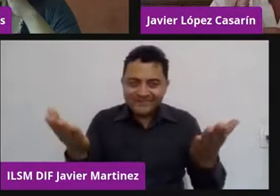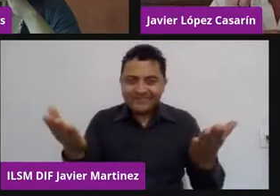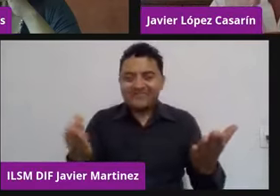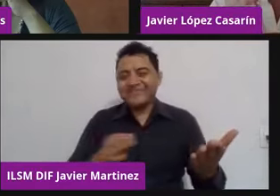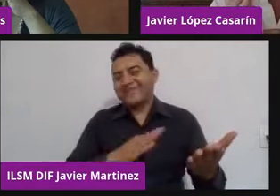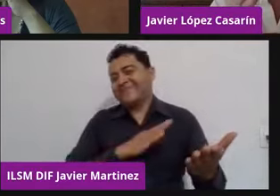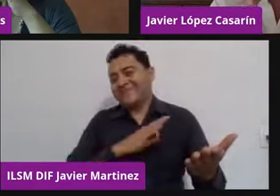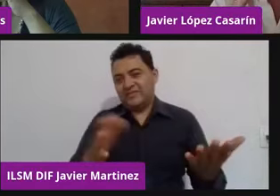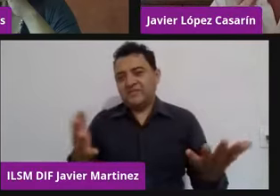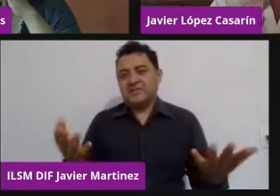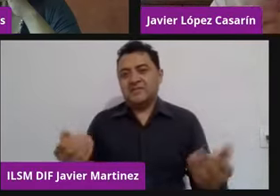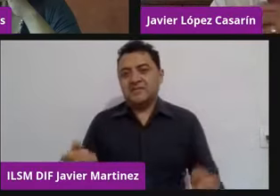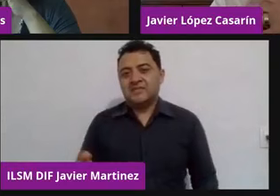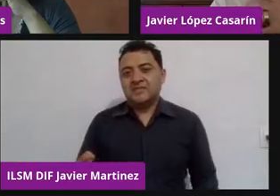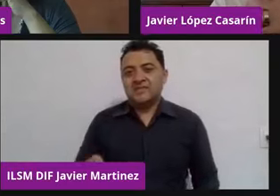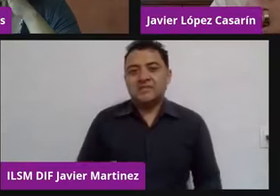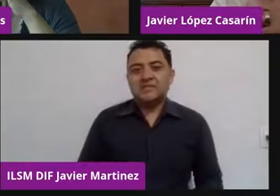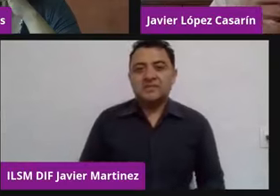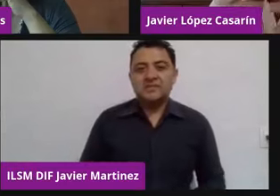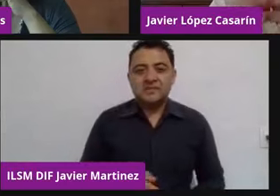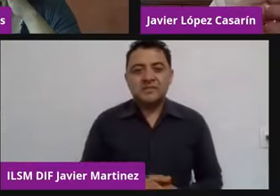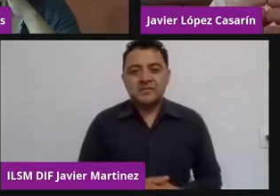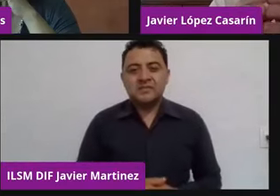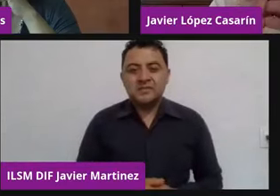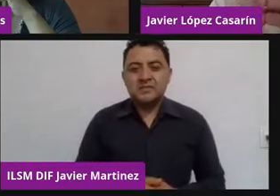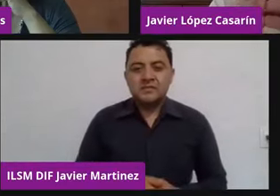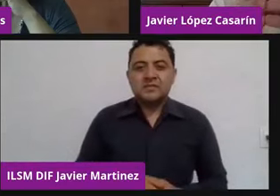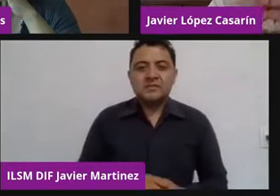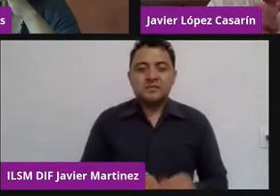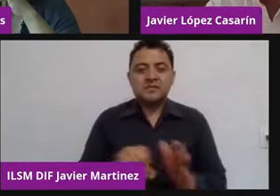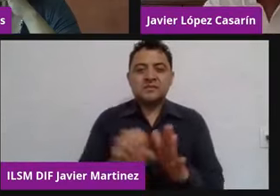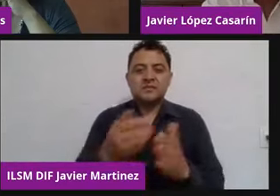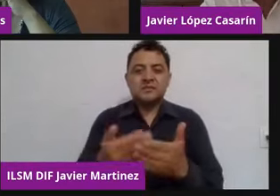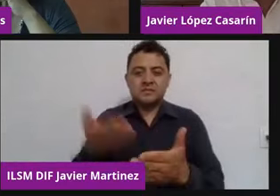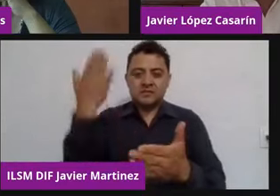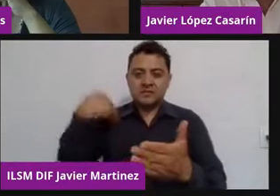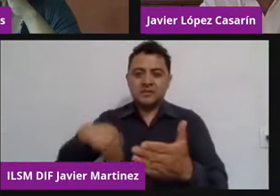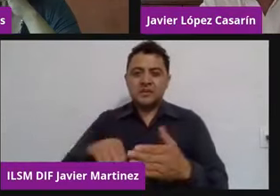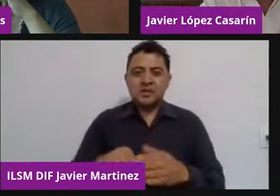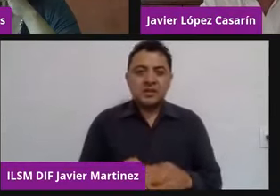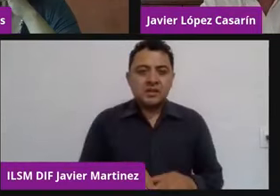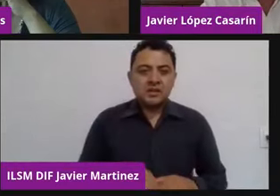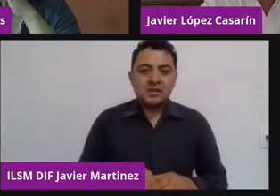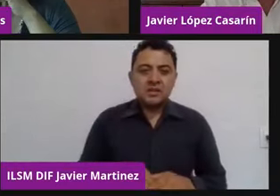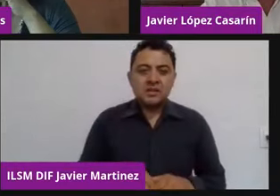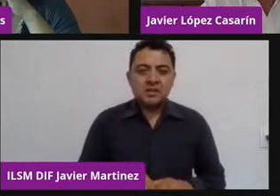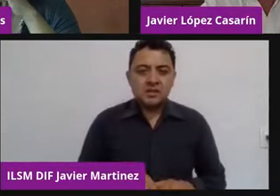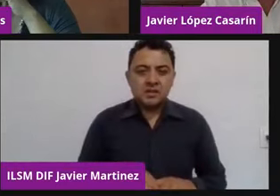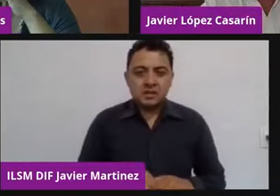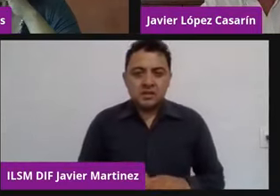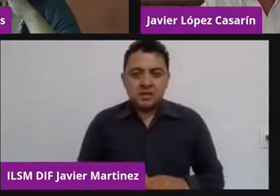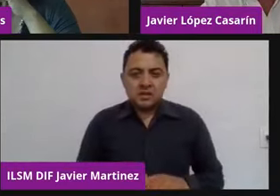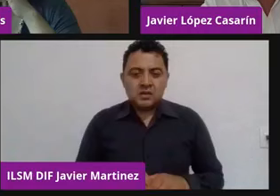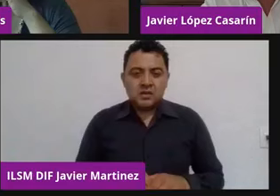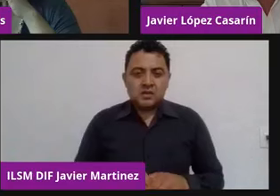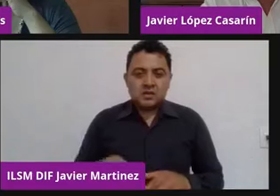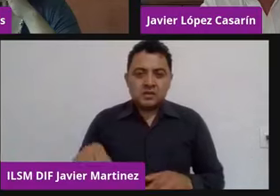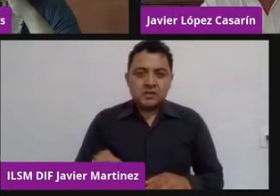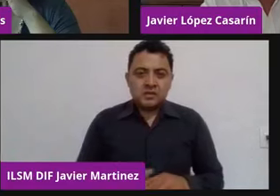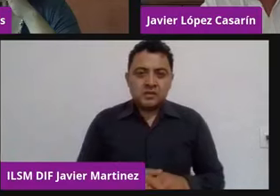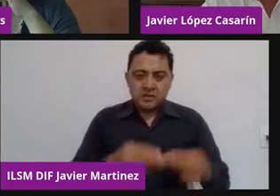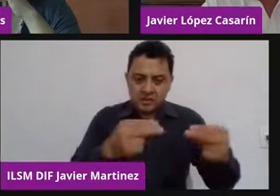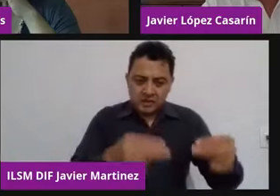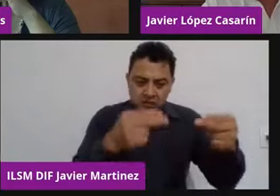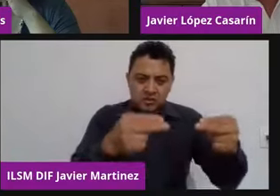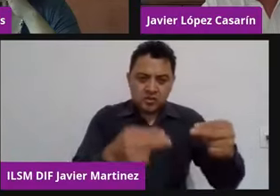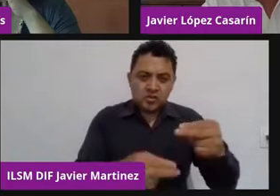lo que te dicen que vas a encontrar en un anuncio. Y lo estamos viendo también en otro indicador, como te hablaba en un principio de los indicadores,